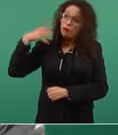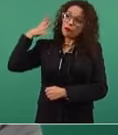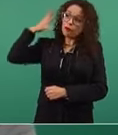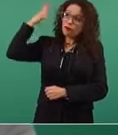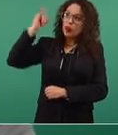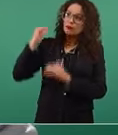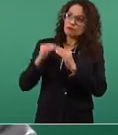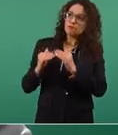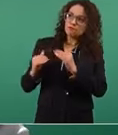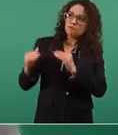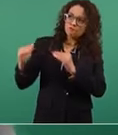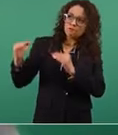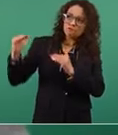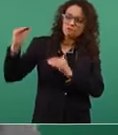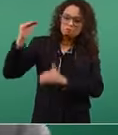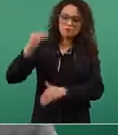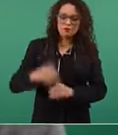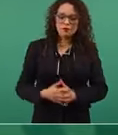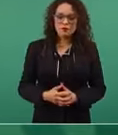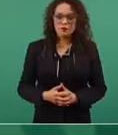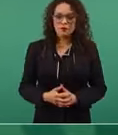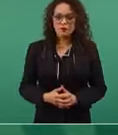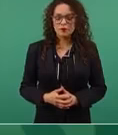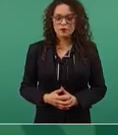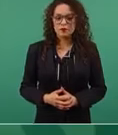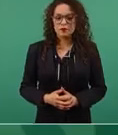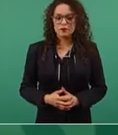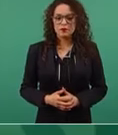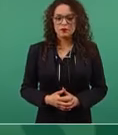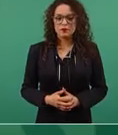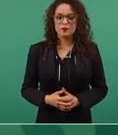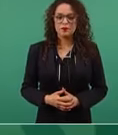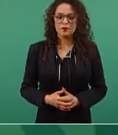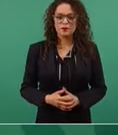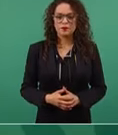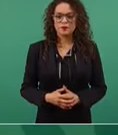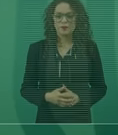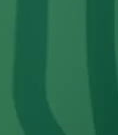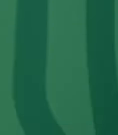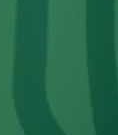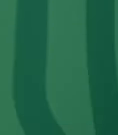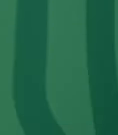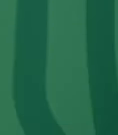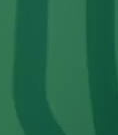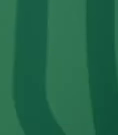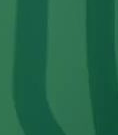que lo que quiere es ser como los de arriba